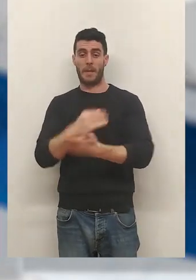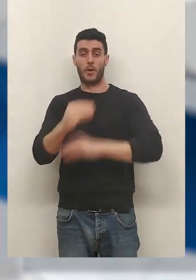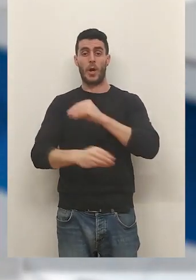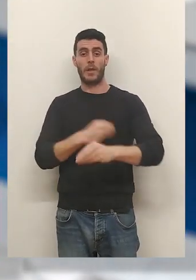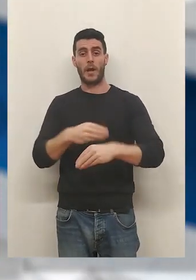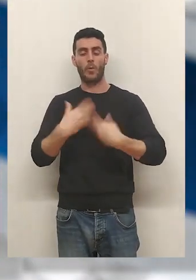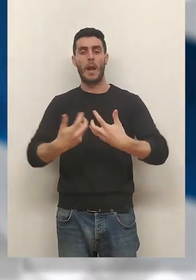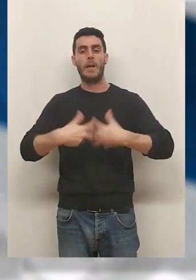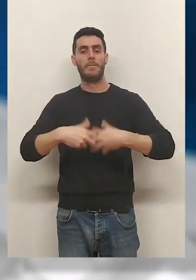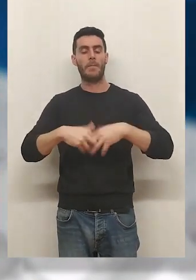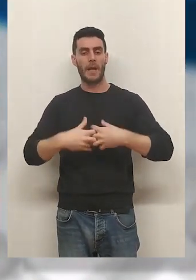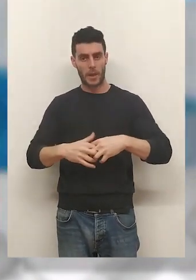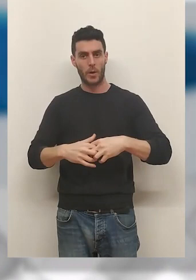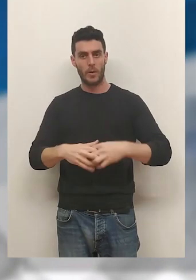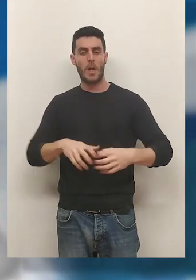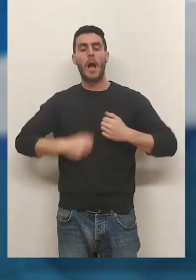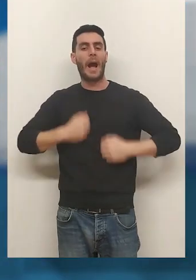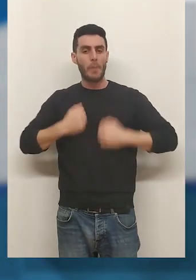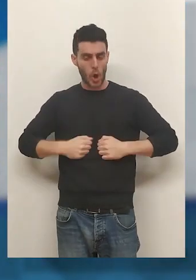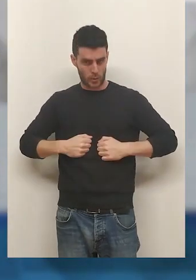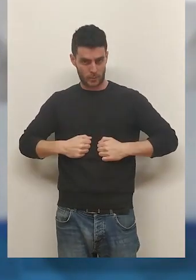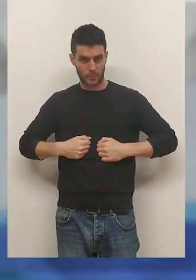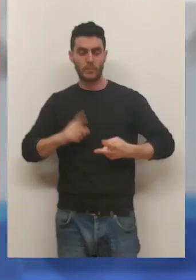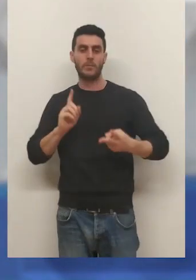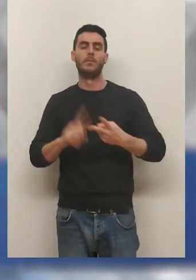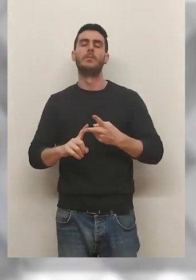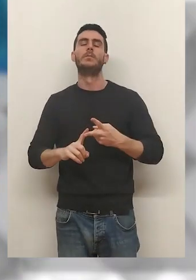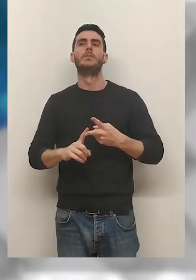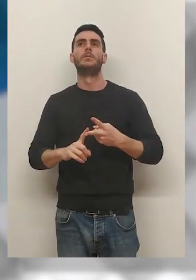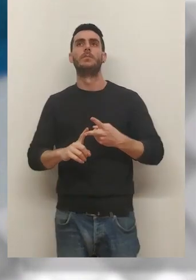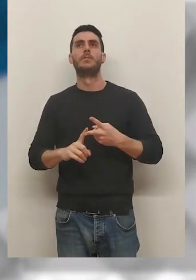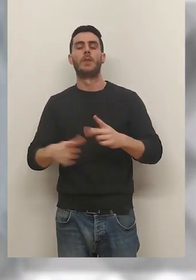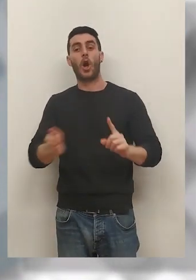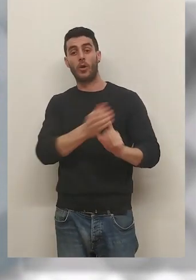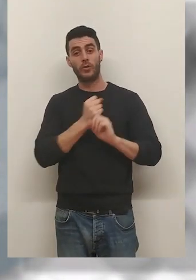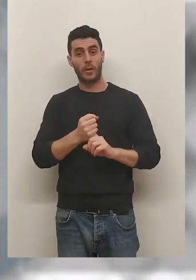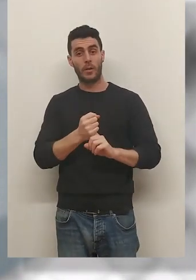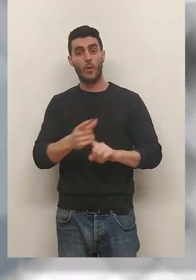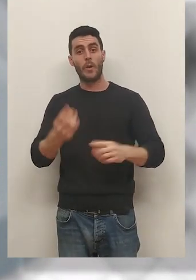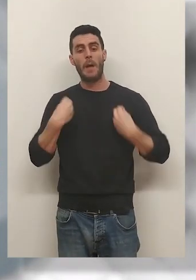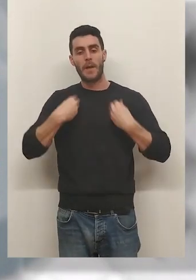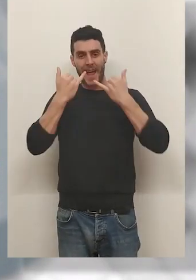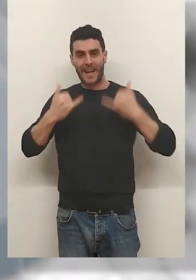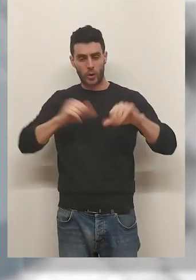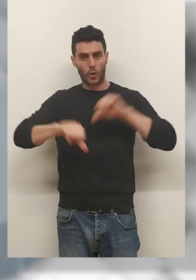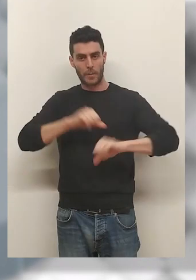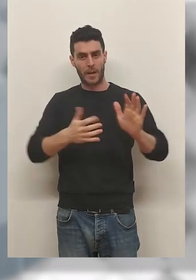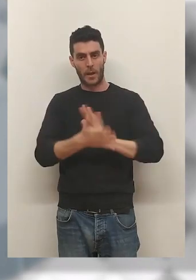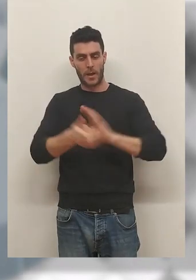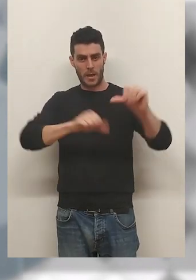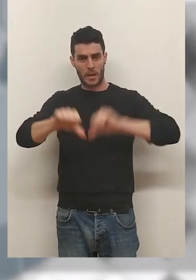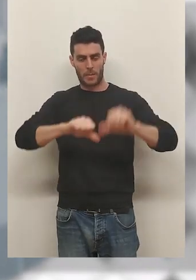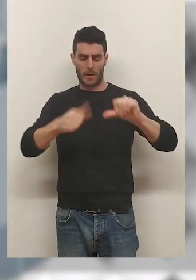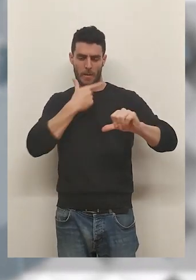llevan a cabo son la fabricación de jabón, la obtención de una pila electroquímica basada en unas reacciones